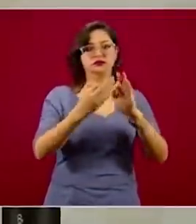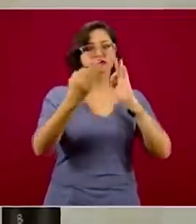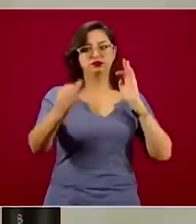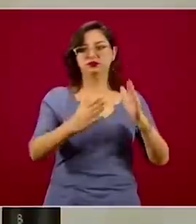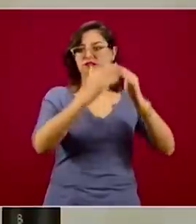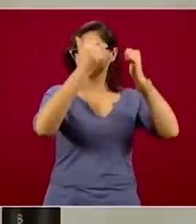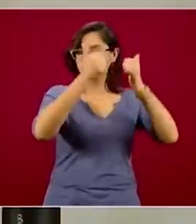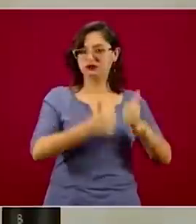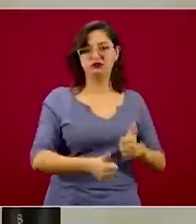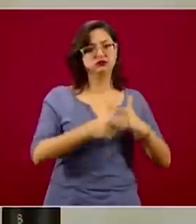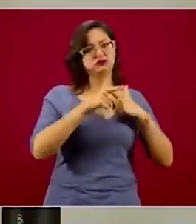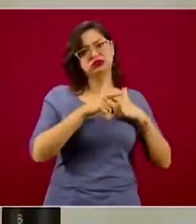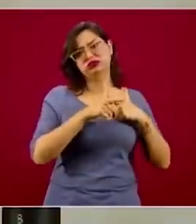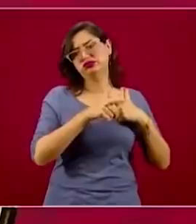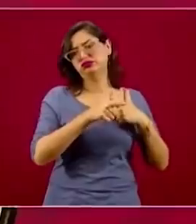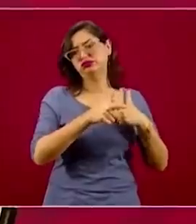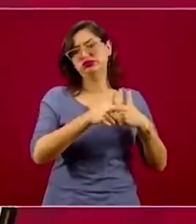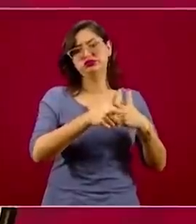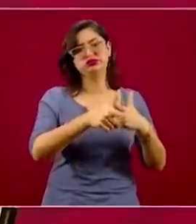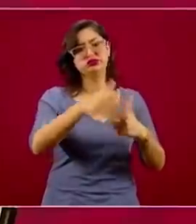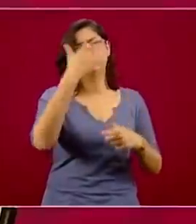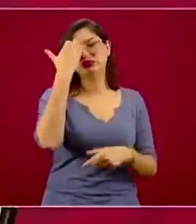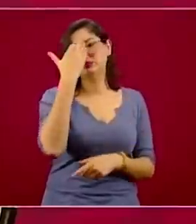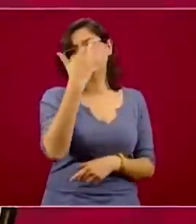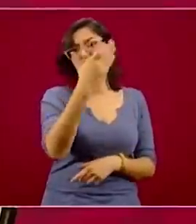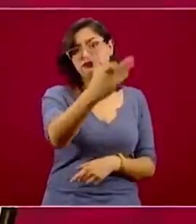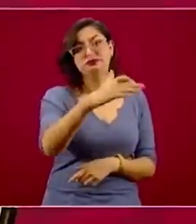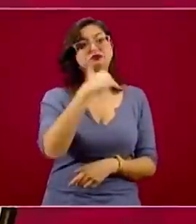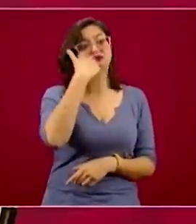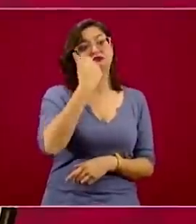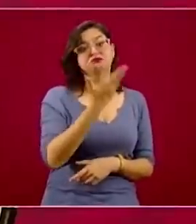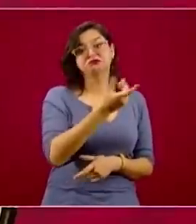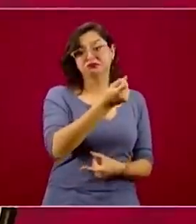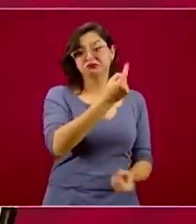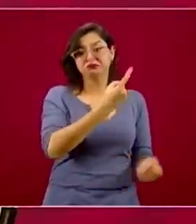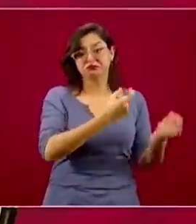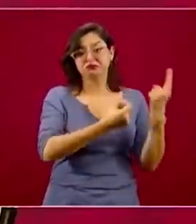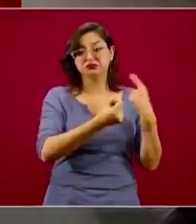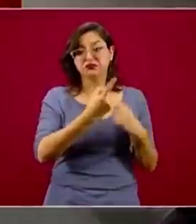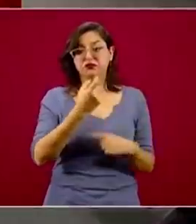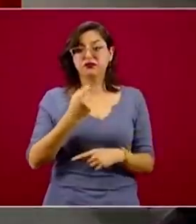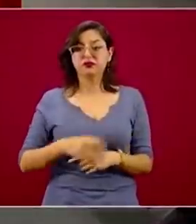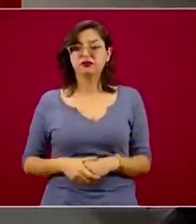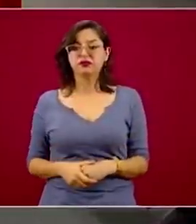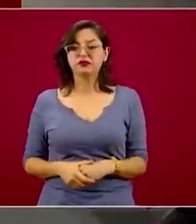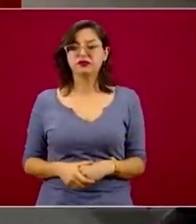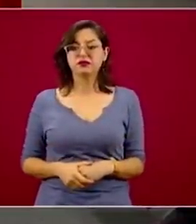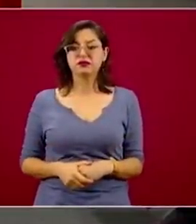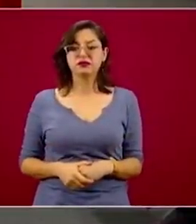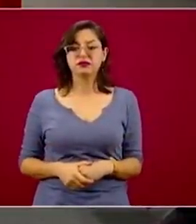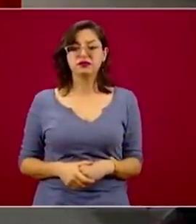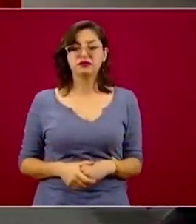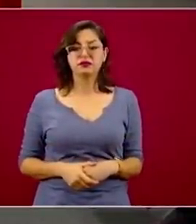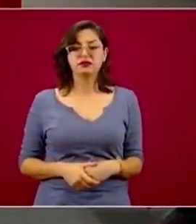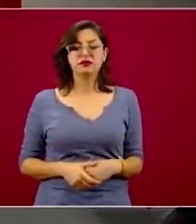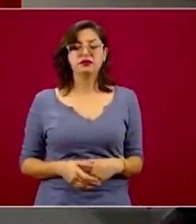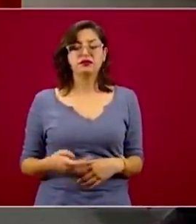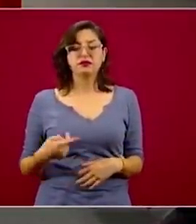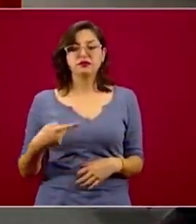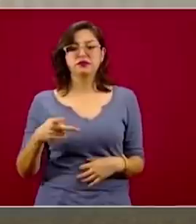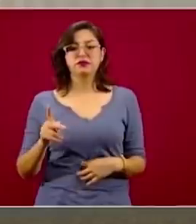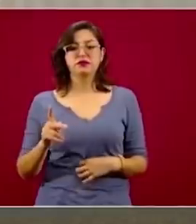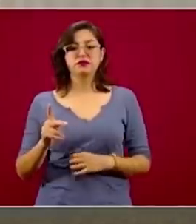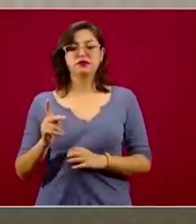que se prolonga por mucho mayor tiempo. Pero el punto es que una vez